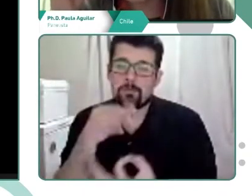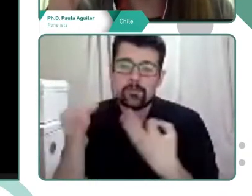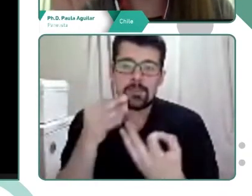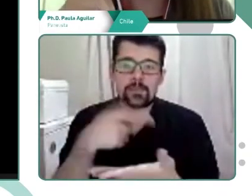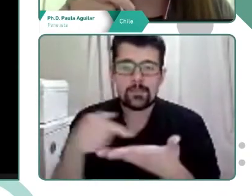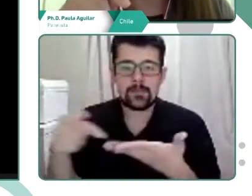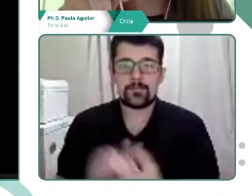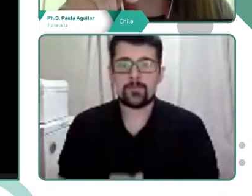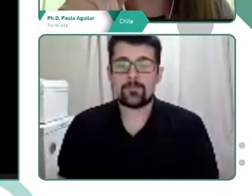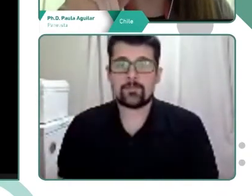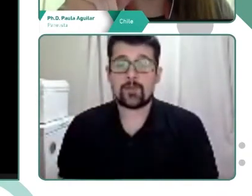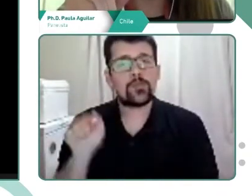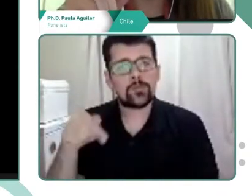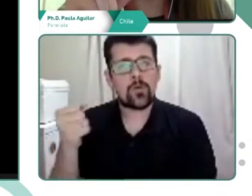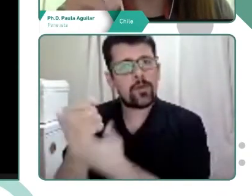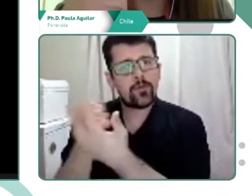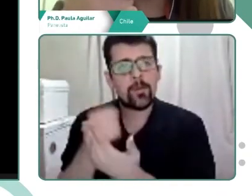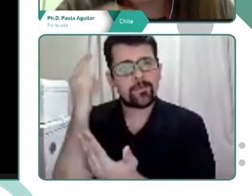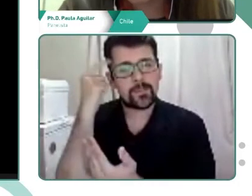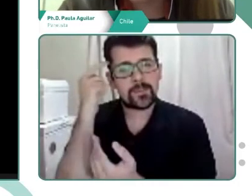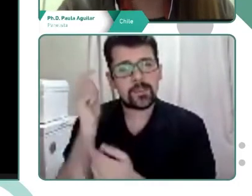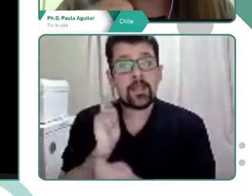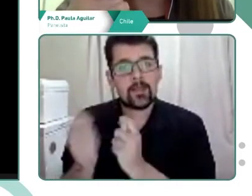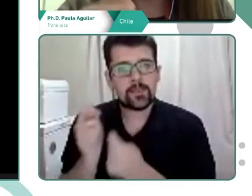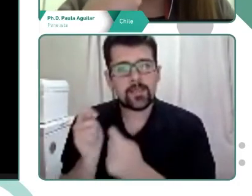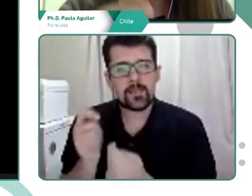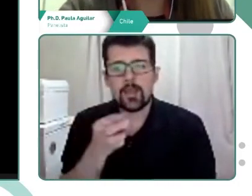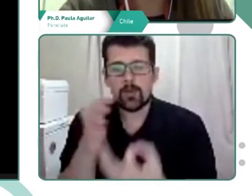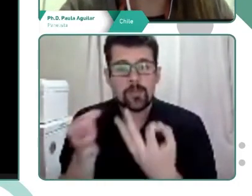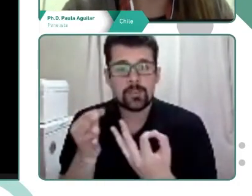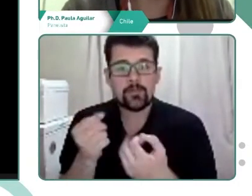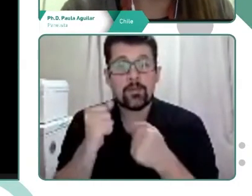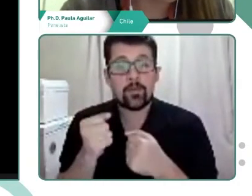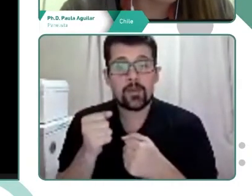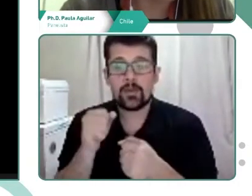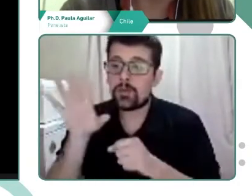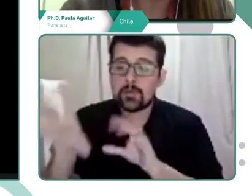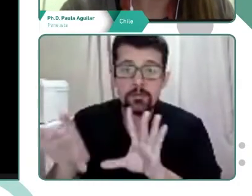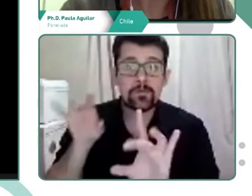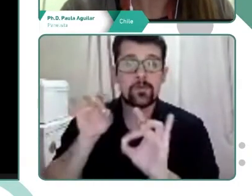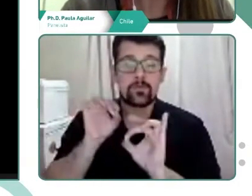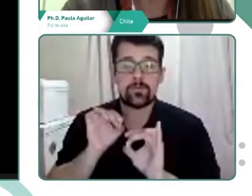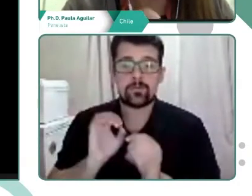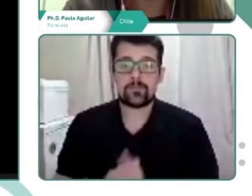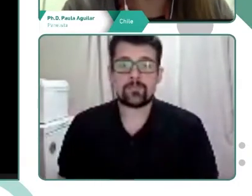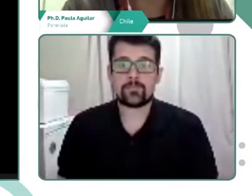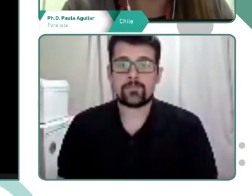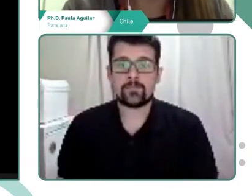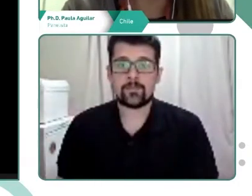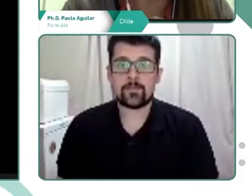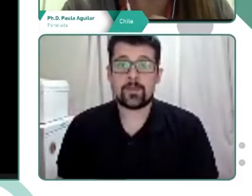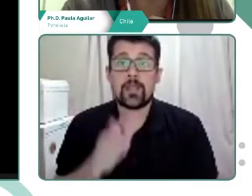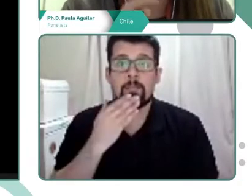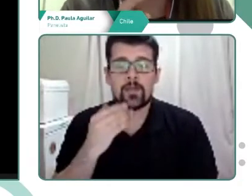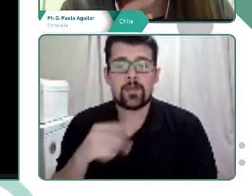Eso nos llevó a pensar que era la estrategia indicada para rescatar precisamente los fondos de conocimiento. El corpus del